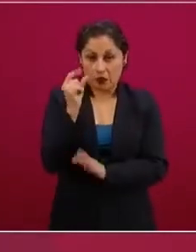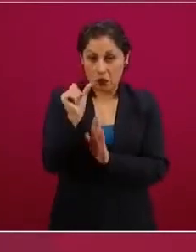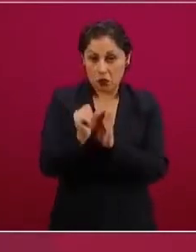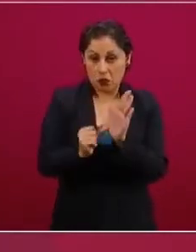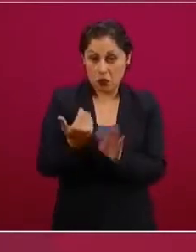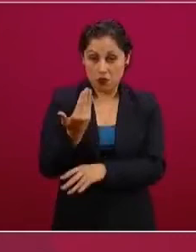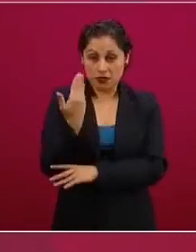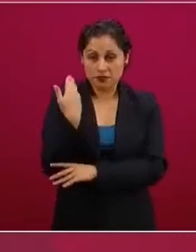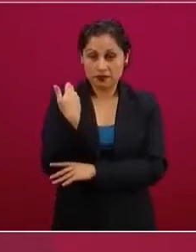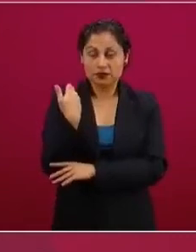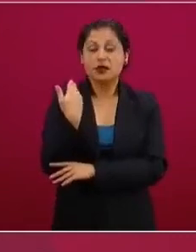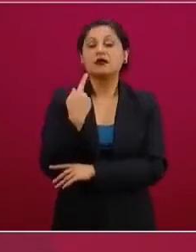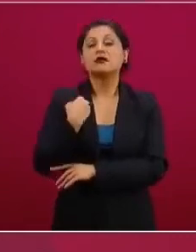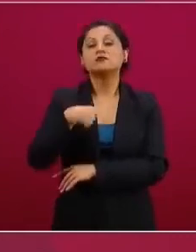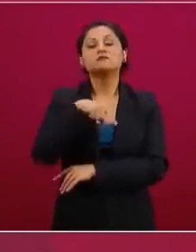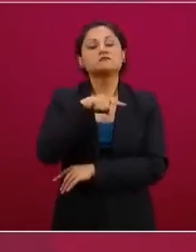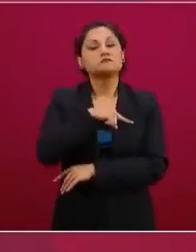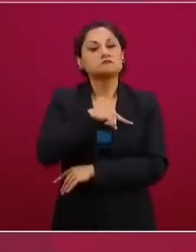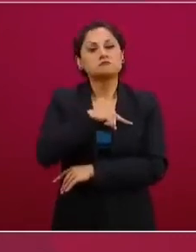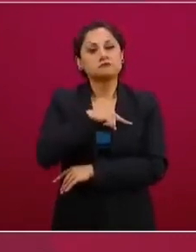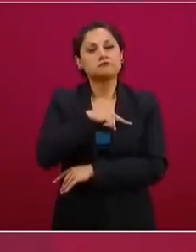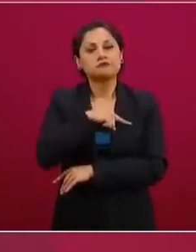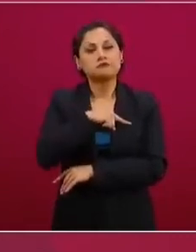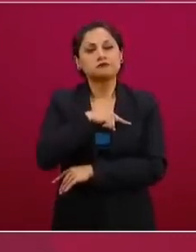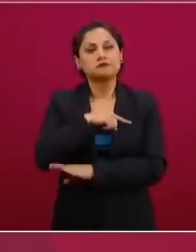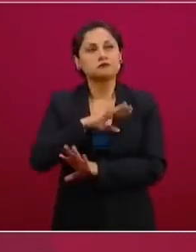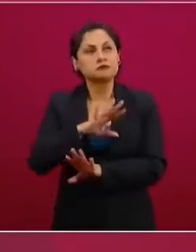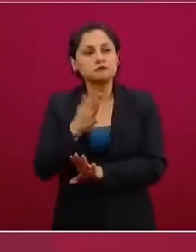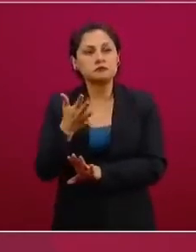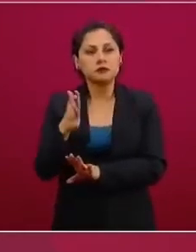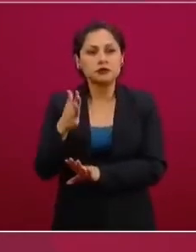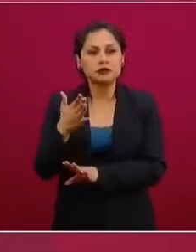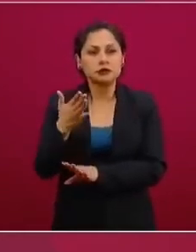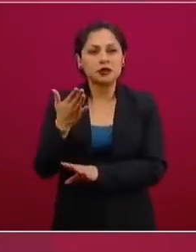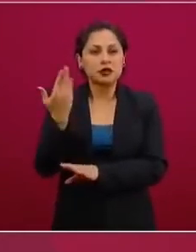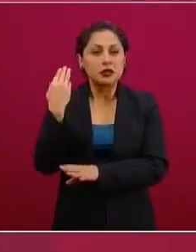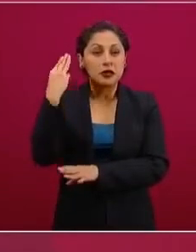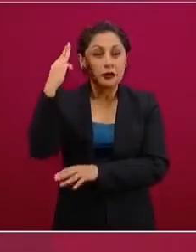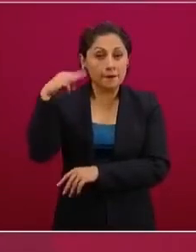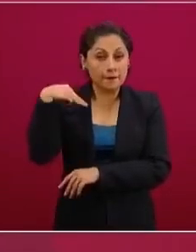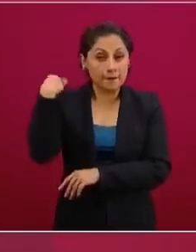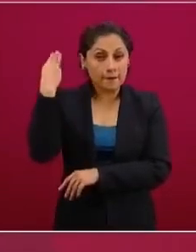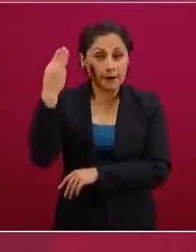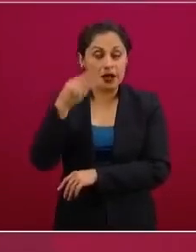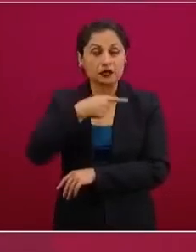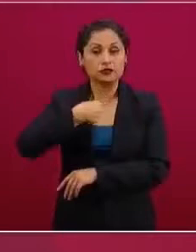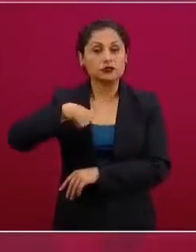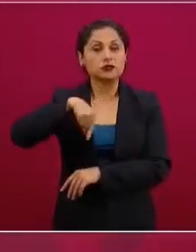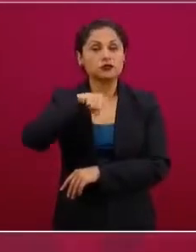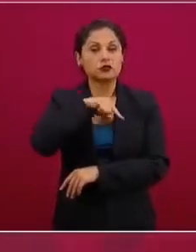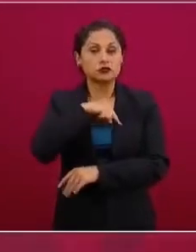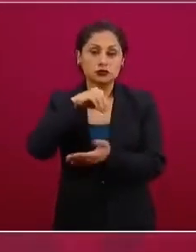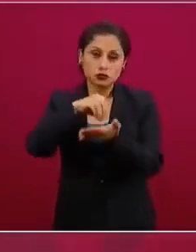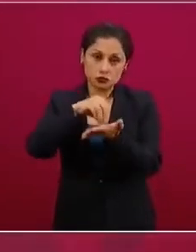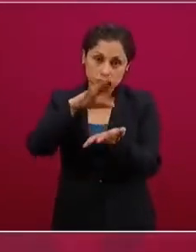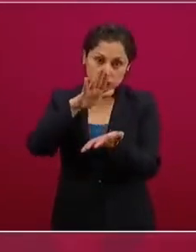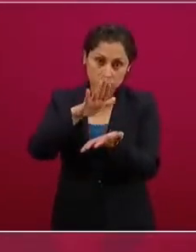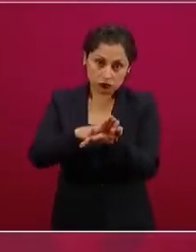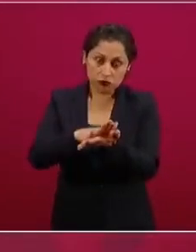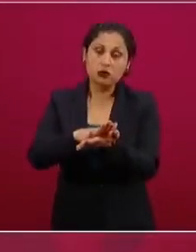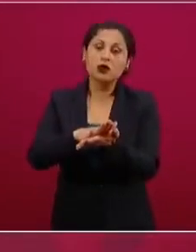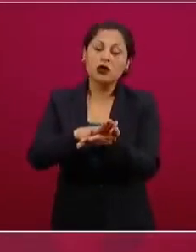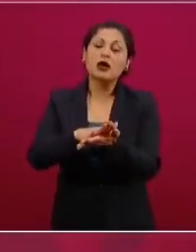a partir de todo marzo, establecimos un modelo de receta resultible